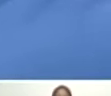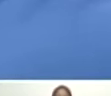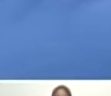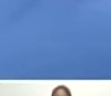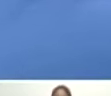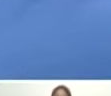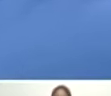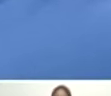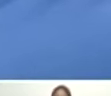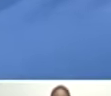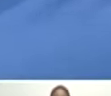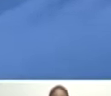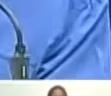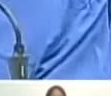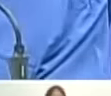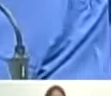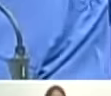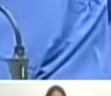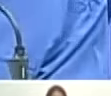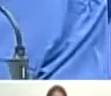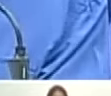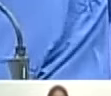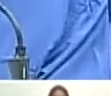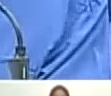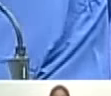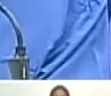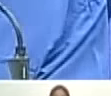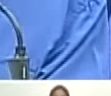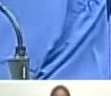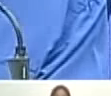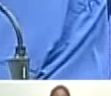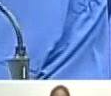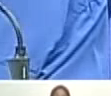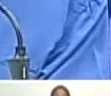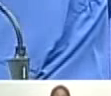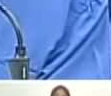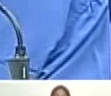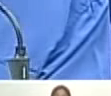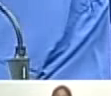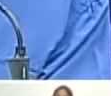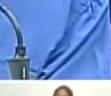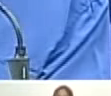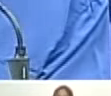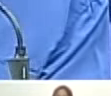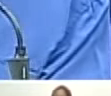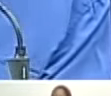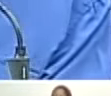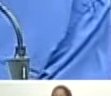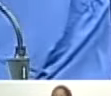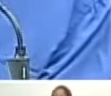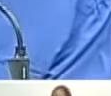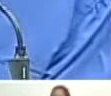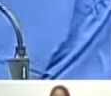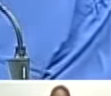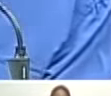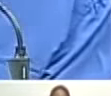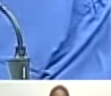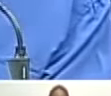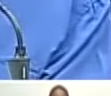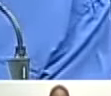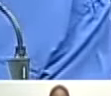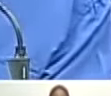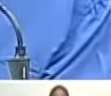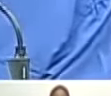Venezuela joven mañana lanzo la gran misión viva Venezuela mi patria querida que es la misión de la cultura